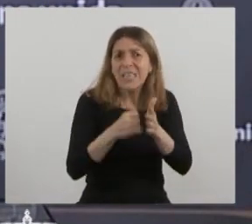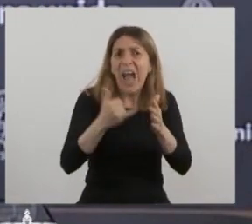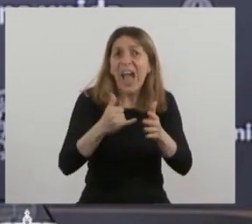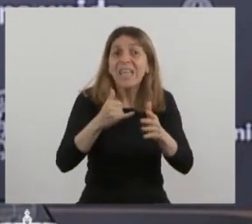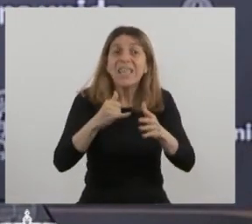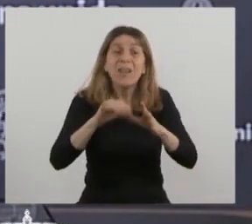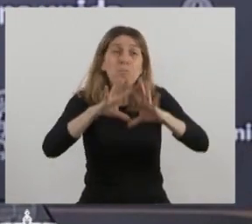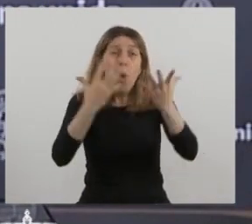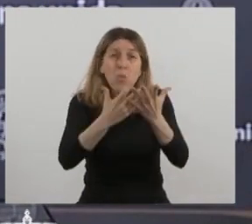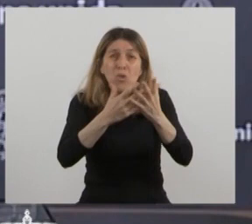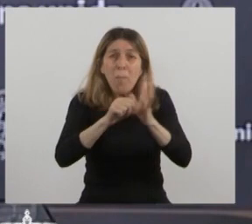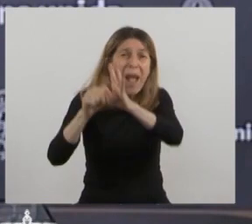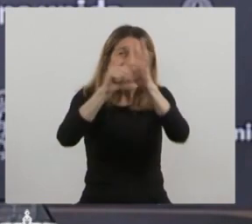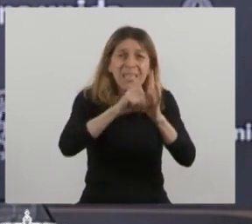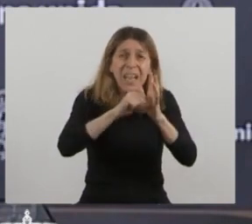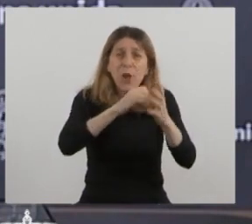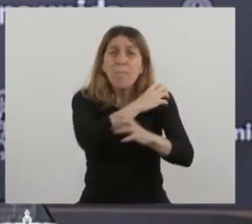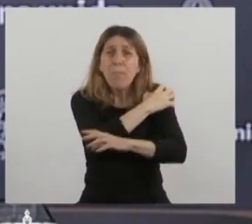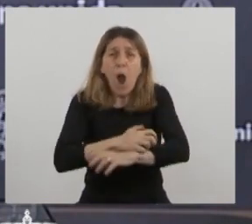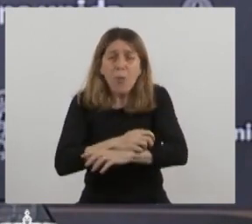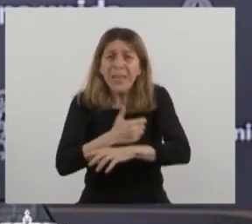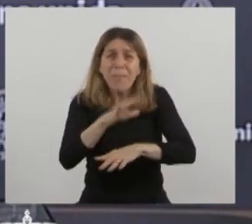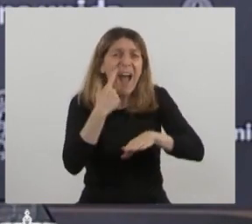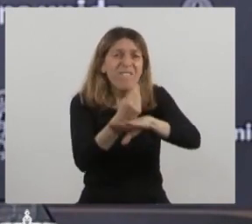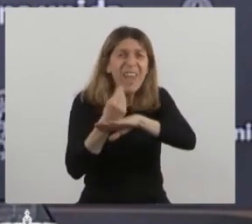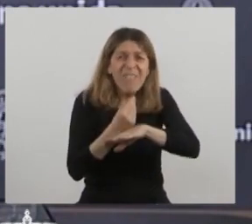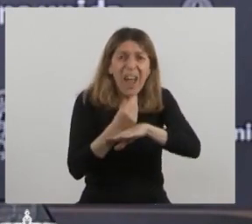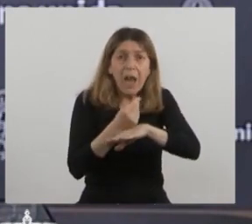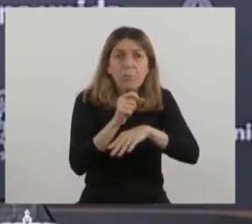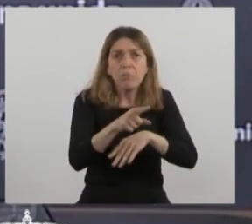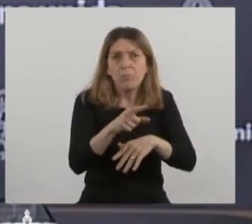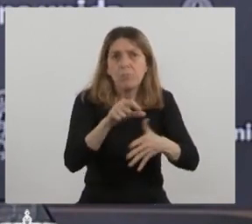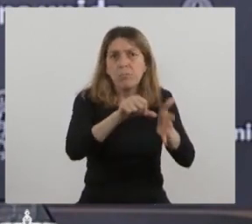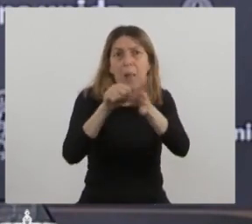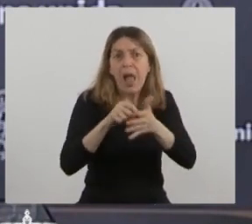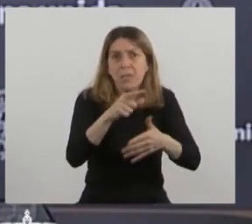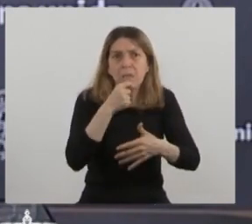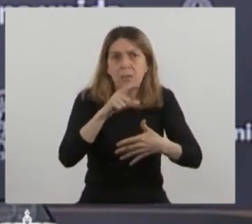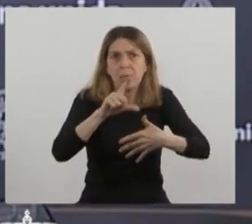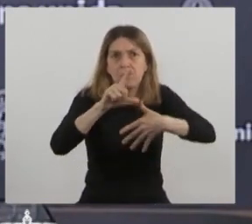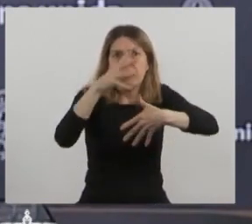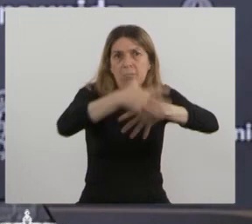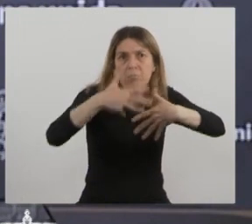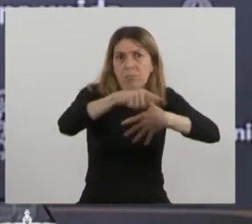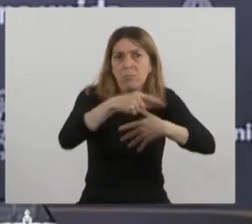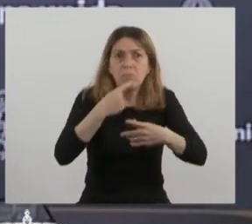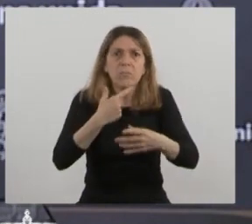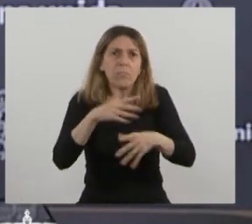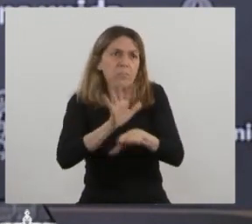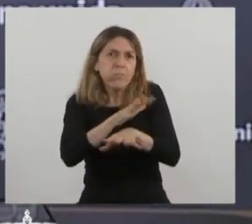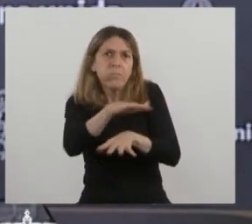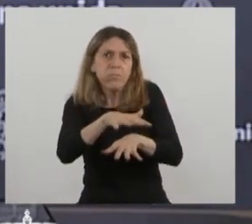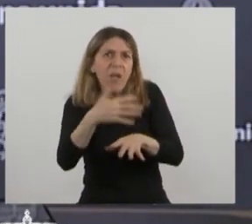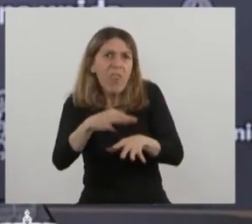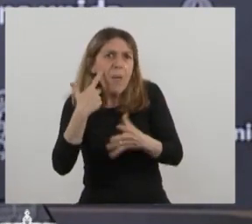la pobreza del mundo. Los países desarrollados tienen sus problemas resueltos, los pobres son auxiliados y esos países